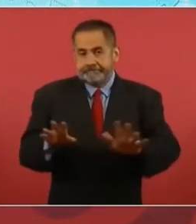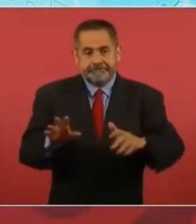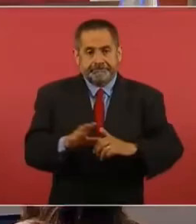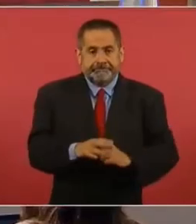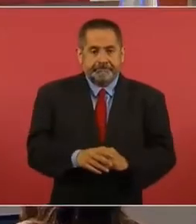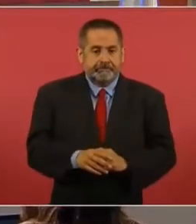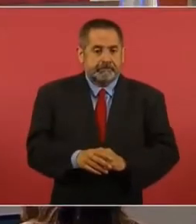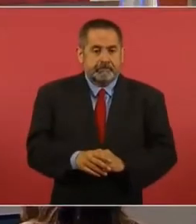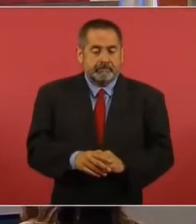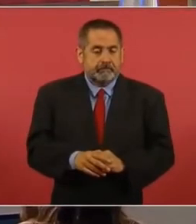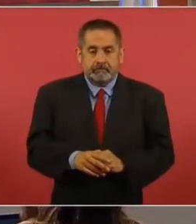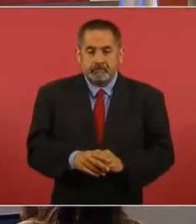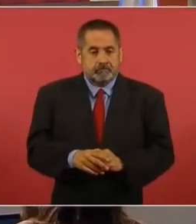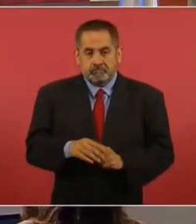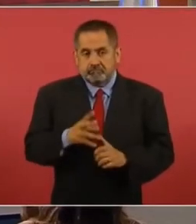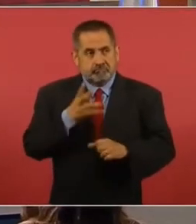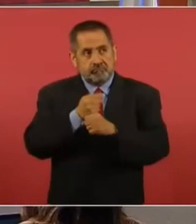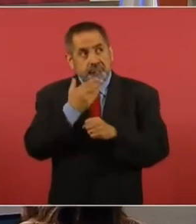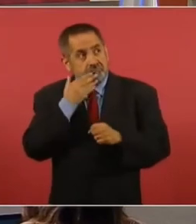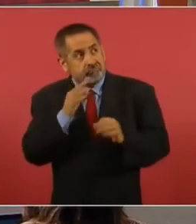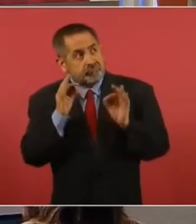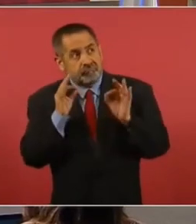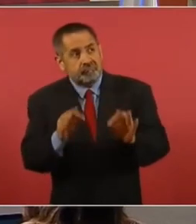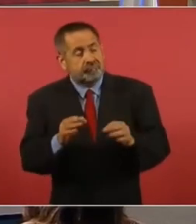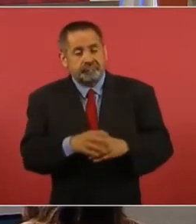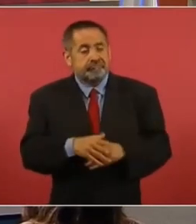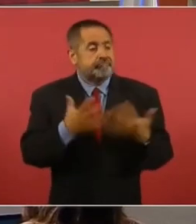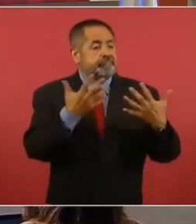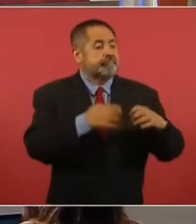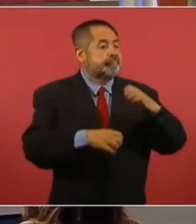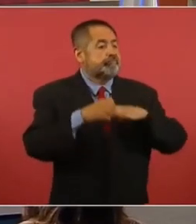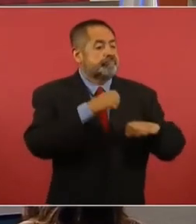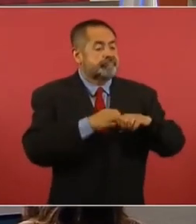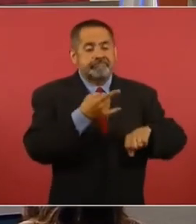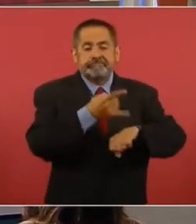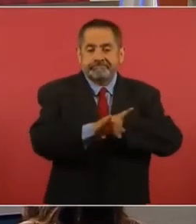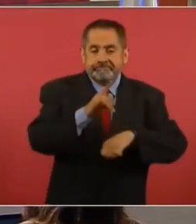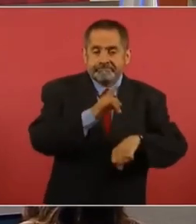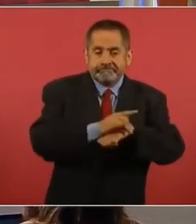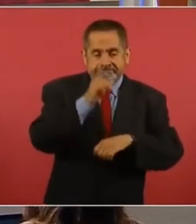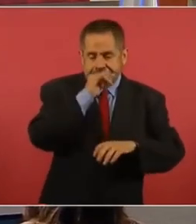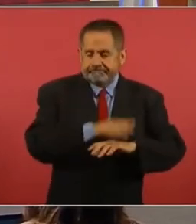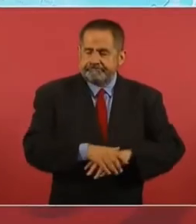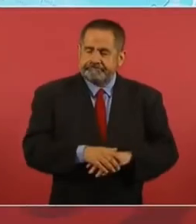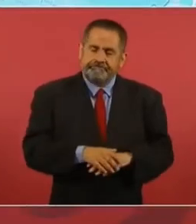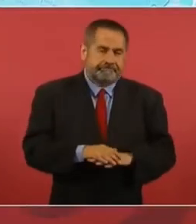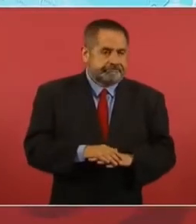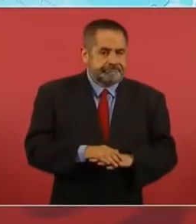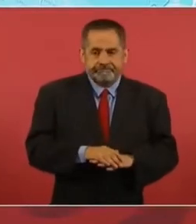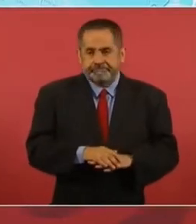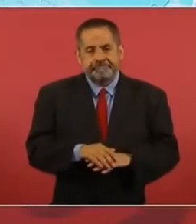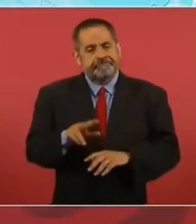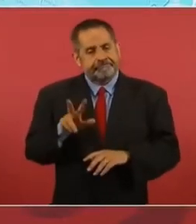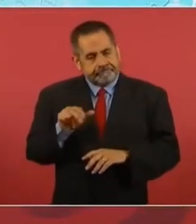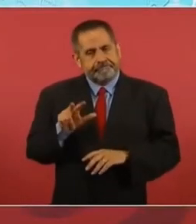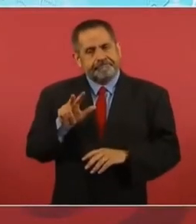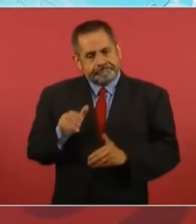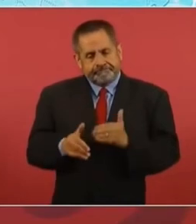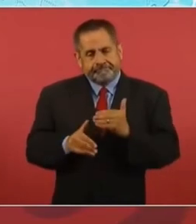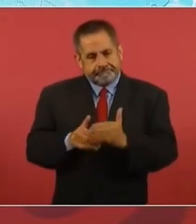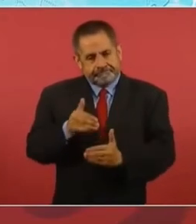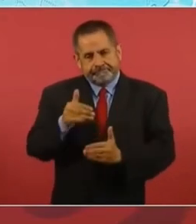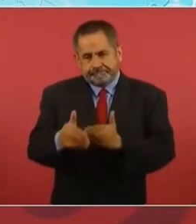No han quedado bien las empresas y hemos tenido problemas, pero ahí va. Le vamos a dar este.